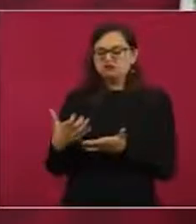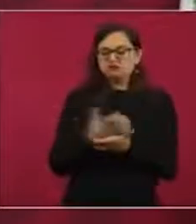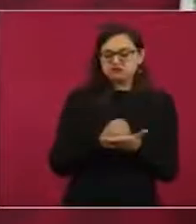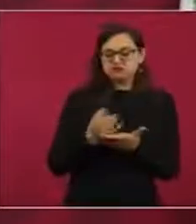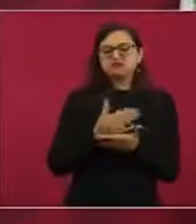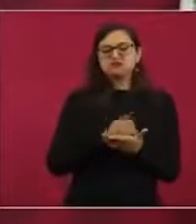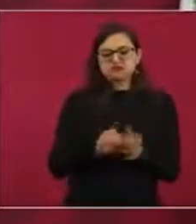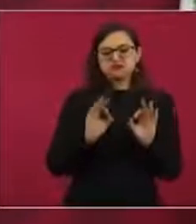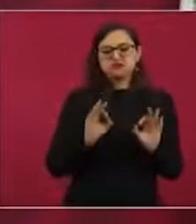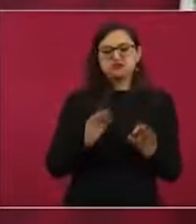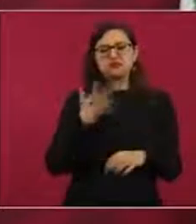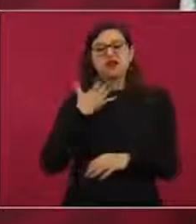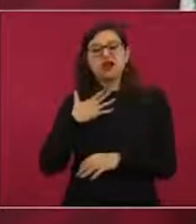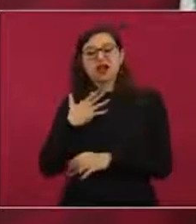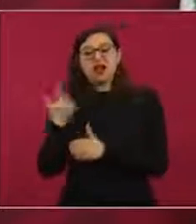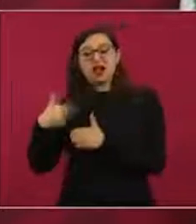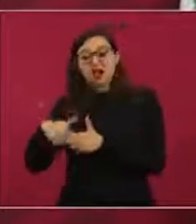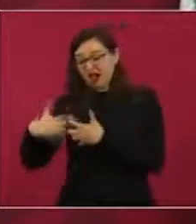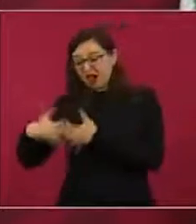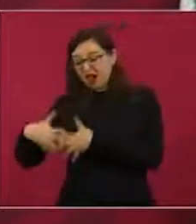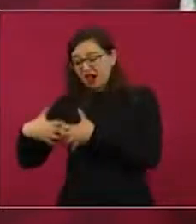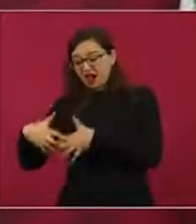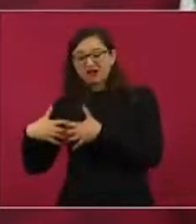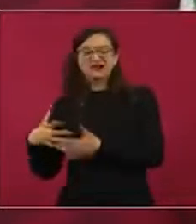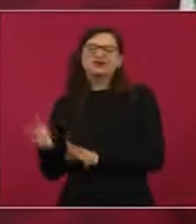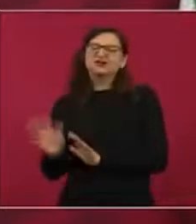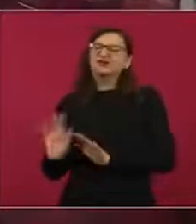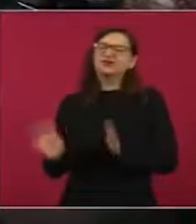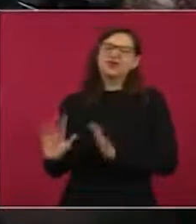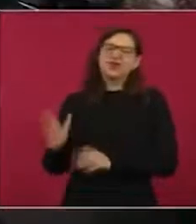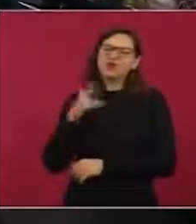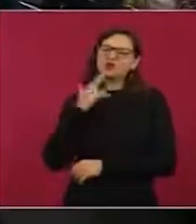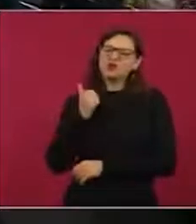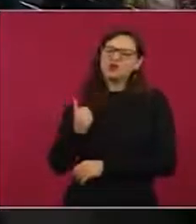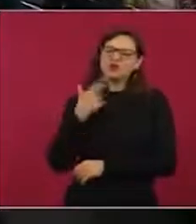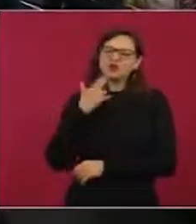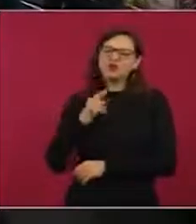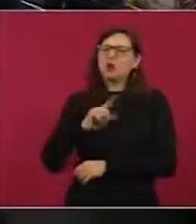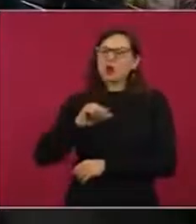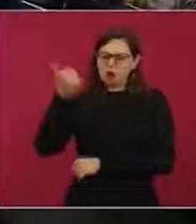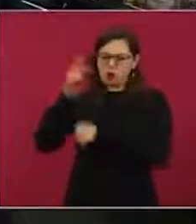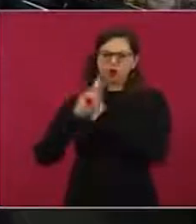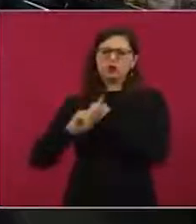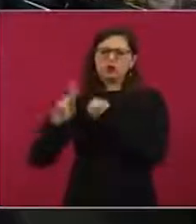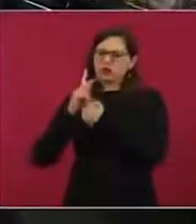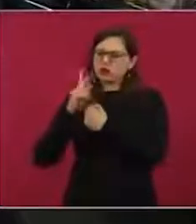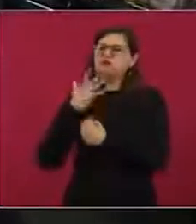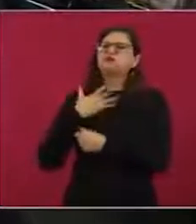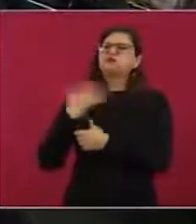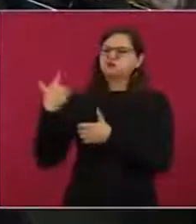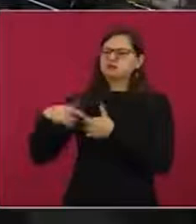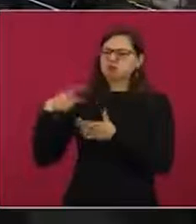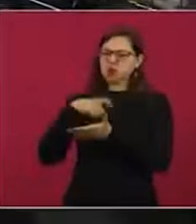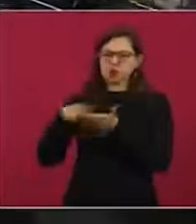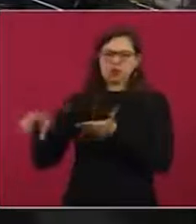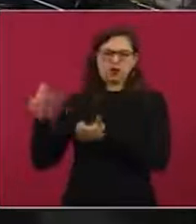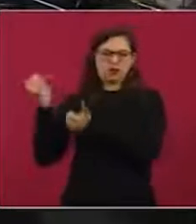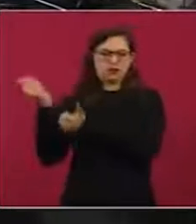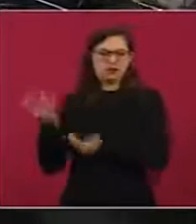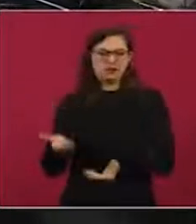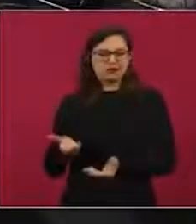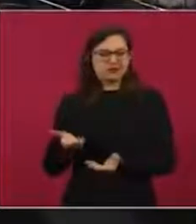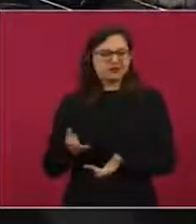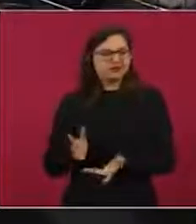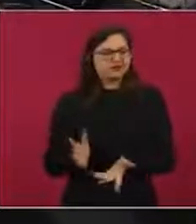que podíamos comprar las gasolinas. Y así dejamos de